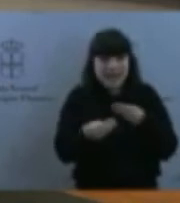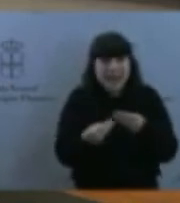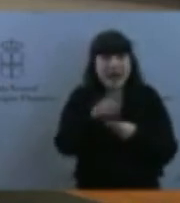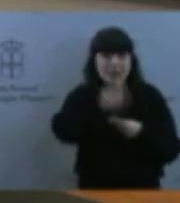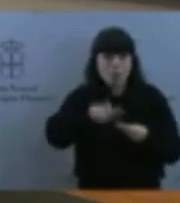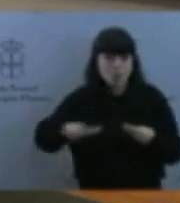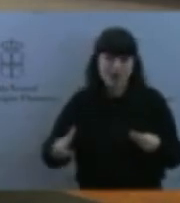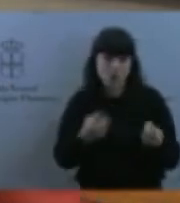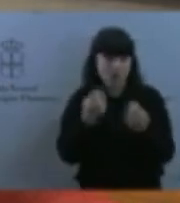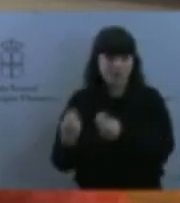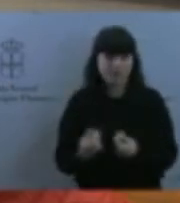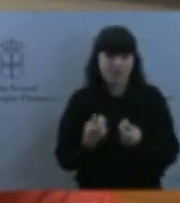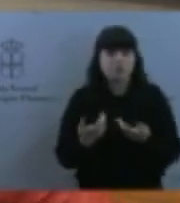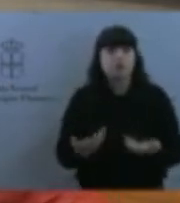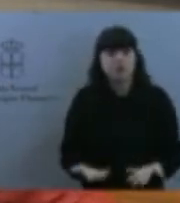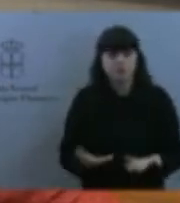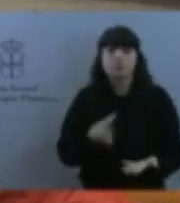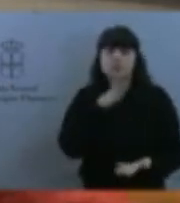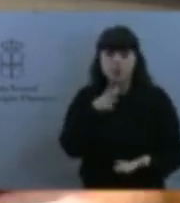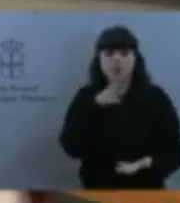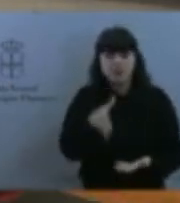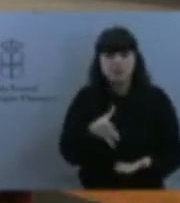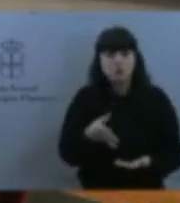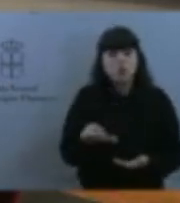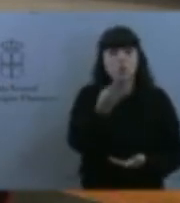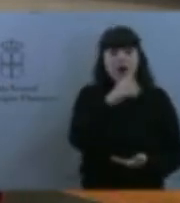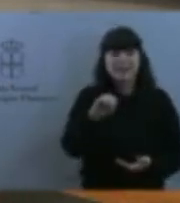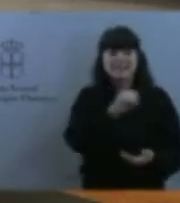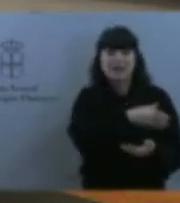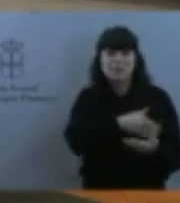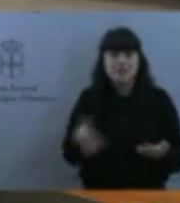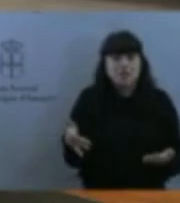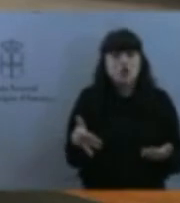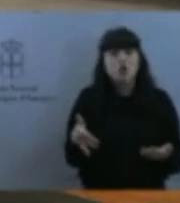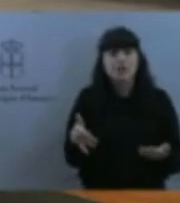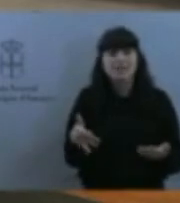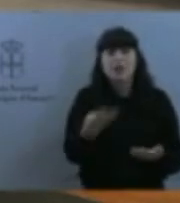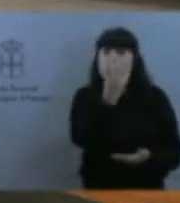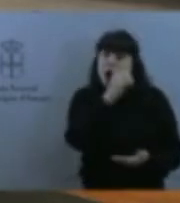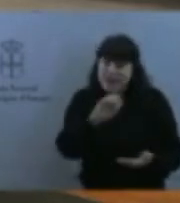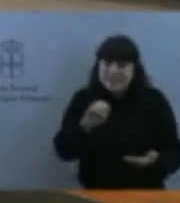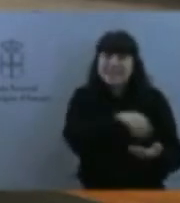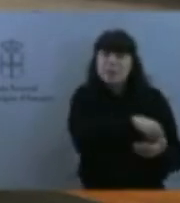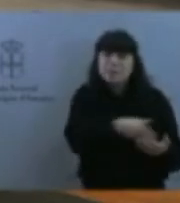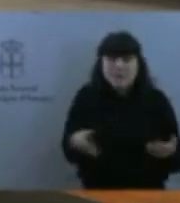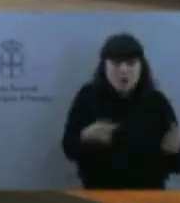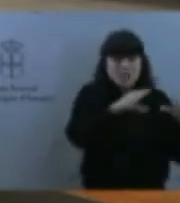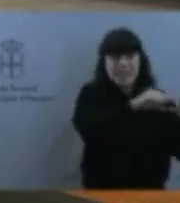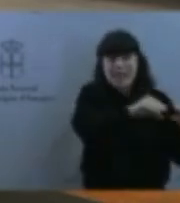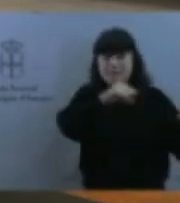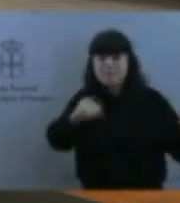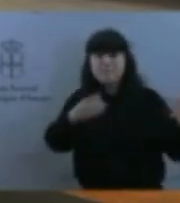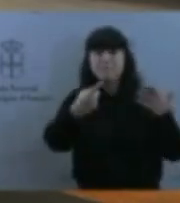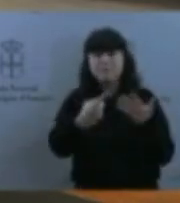estos 40 millones, de los cuales 40 millones, 26,300 son en Andalucía. Es que